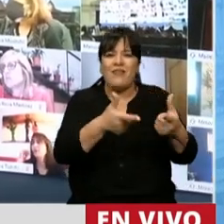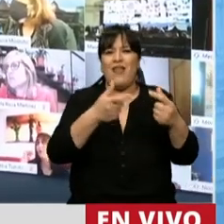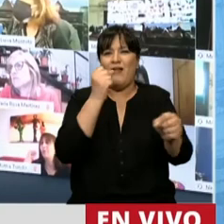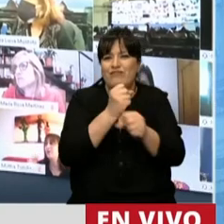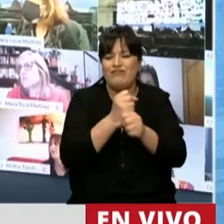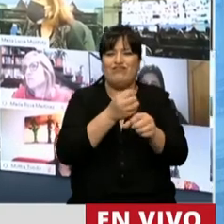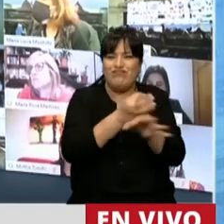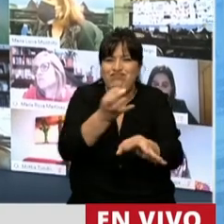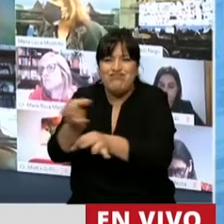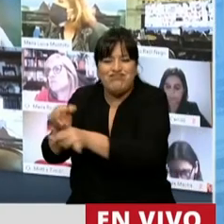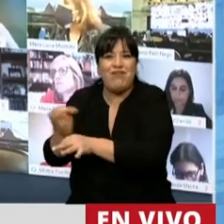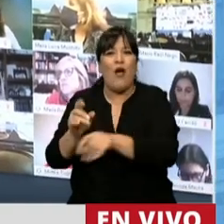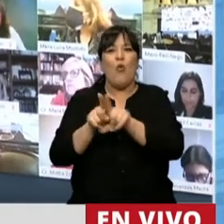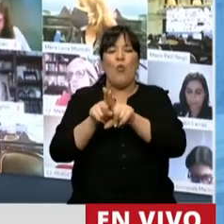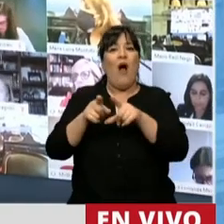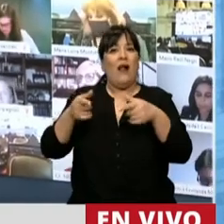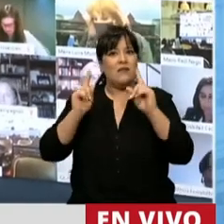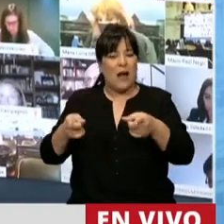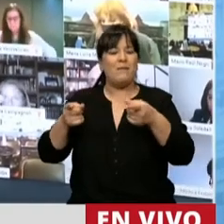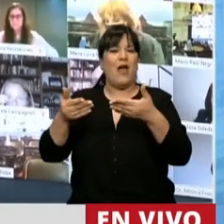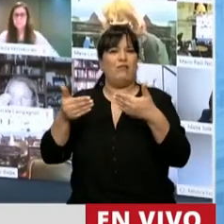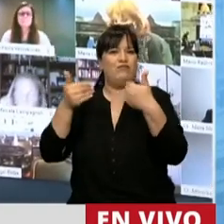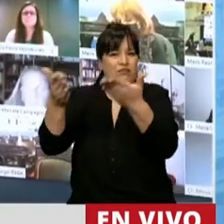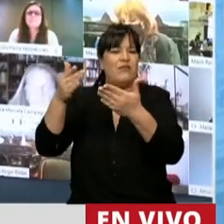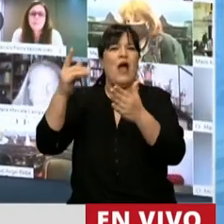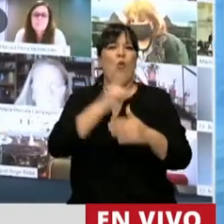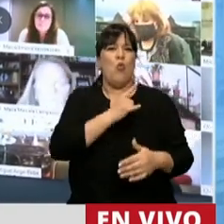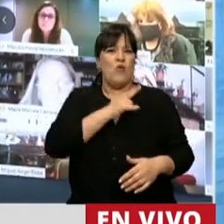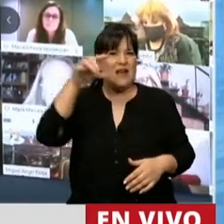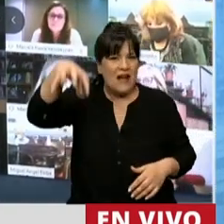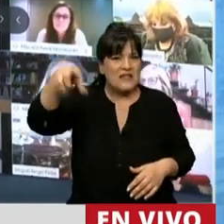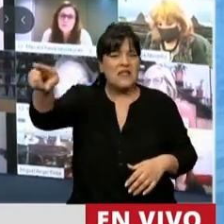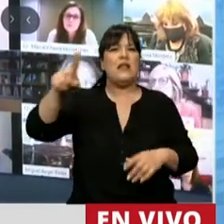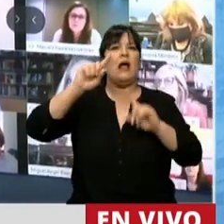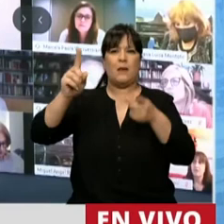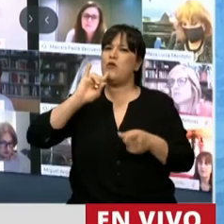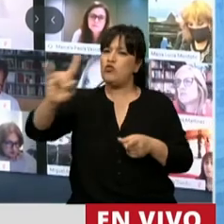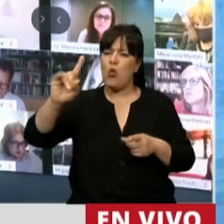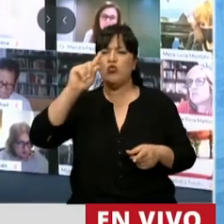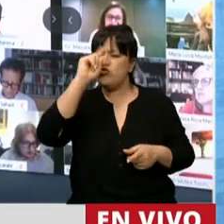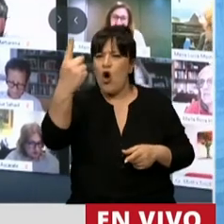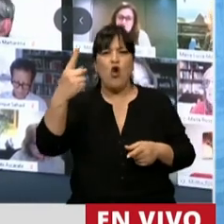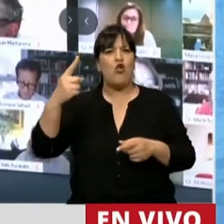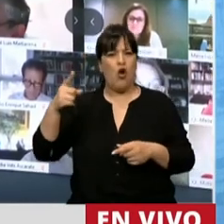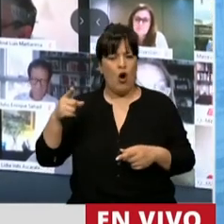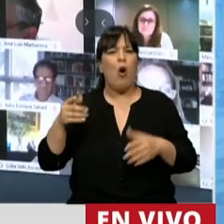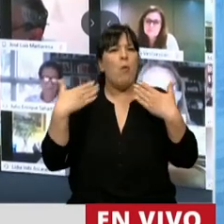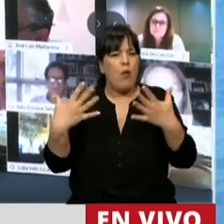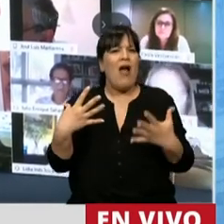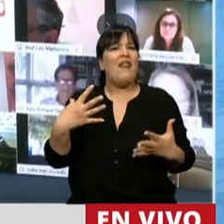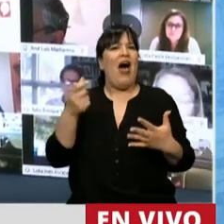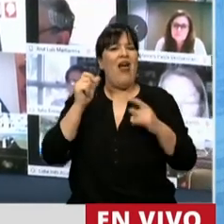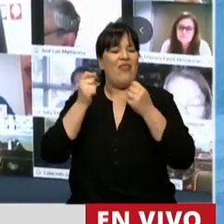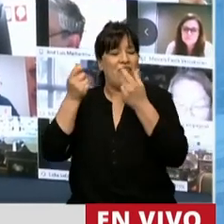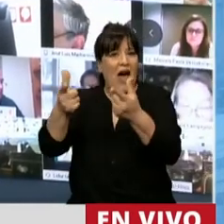terciarios, estimulando a las universidades, siempre garantizando su autonomía e independencia a generar los cursos